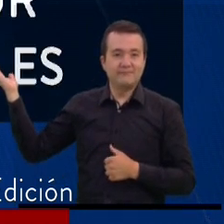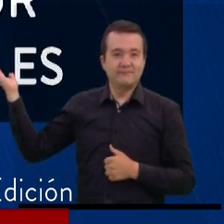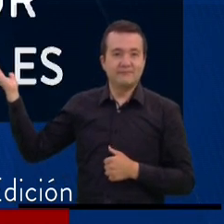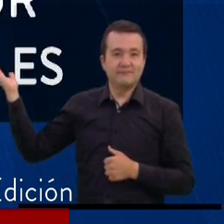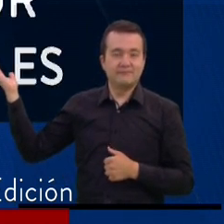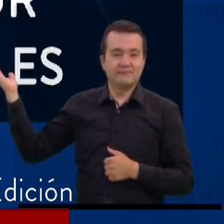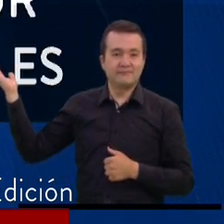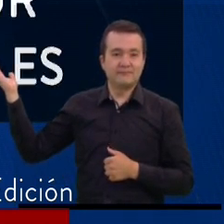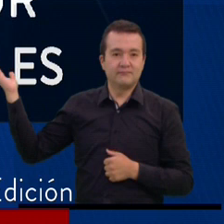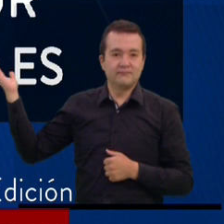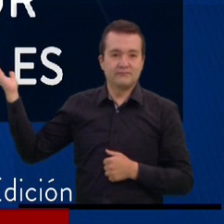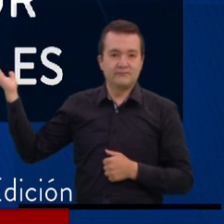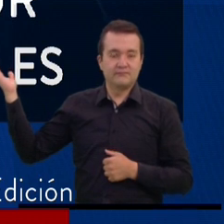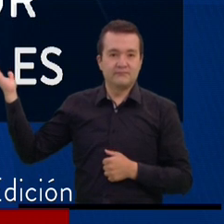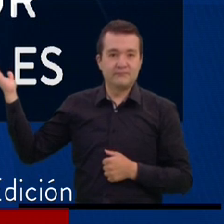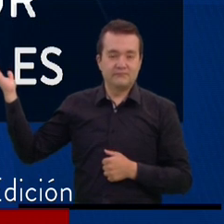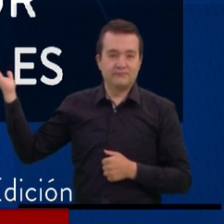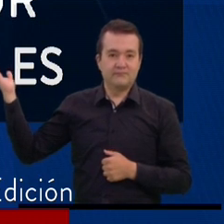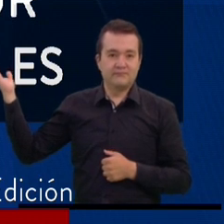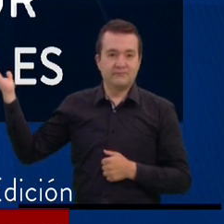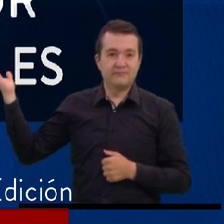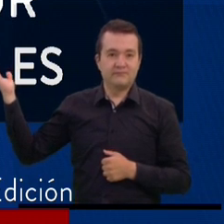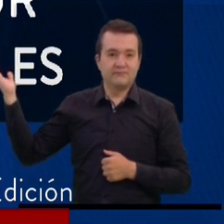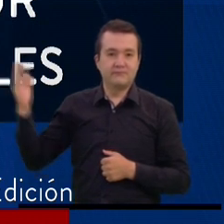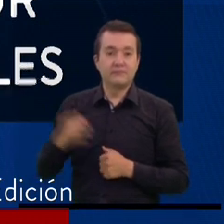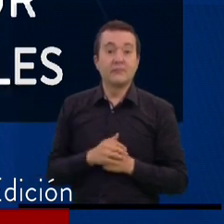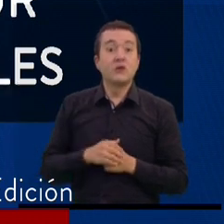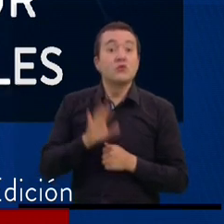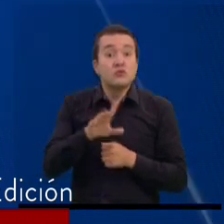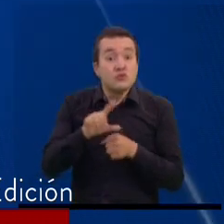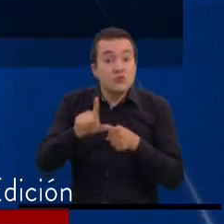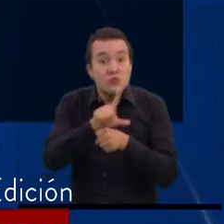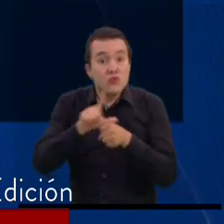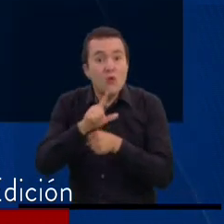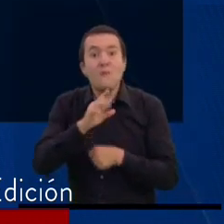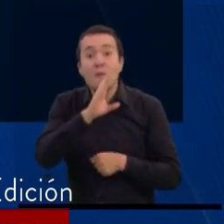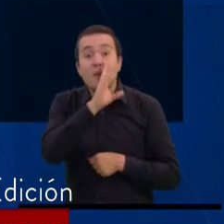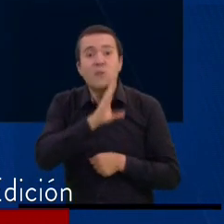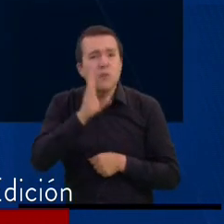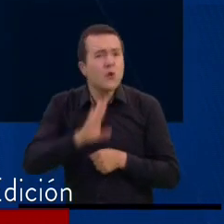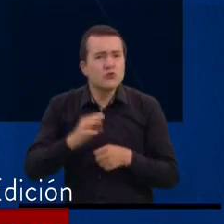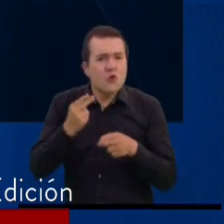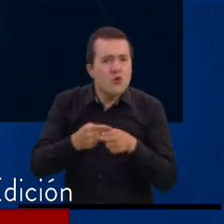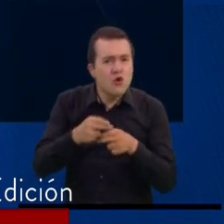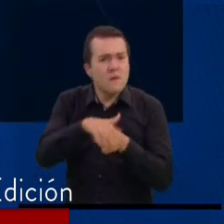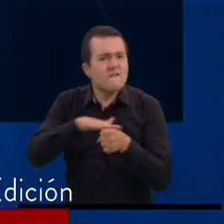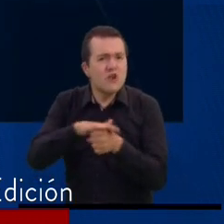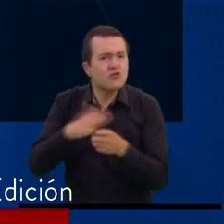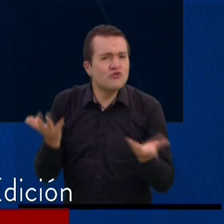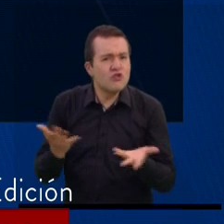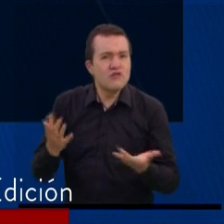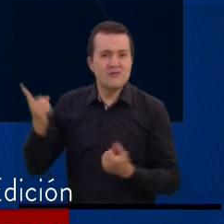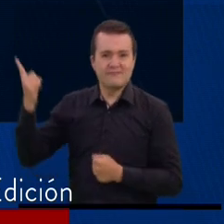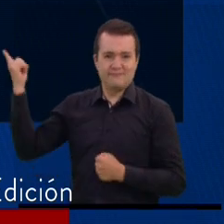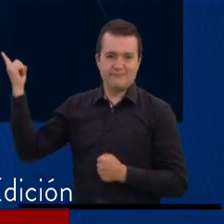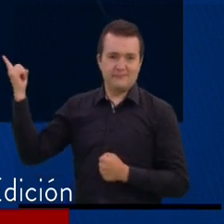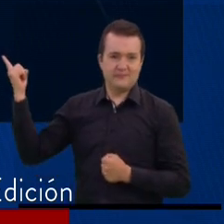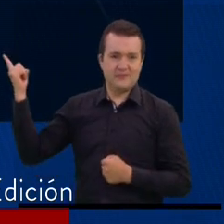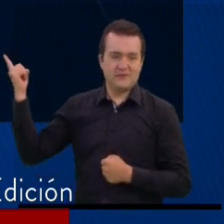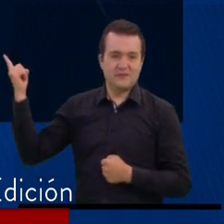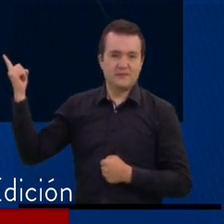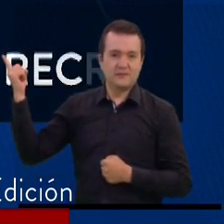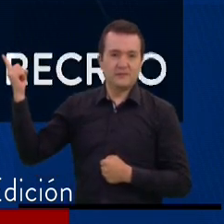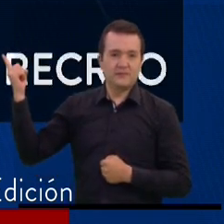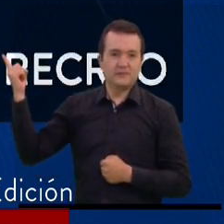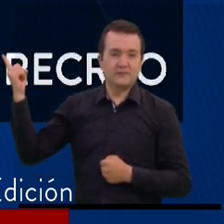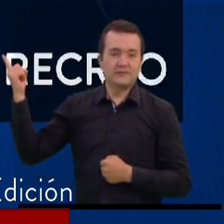Murillo Toro, Quiroga Central, Quiroga Sur y Barrio Inglés. Localidad de Bosa, Sector de Bosa Occidental, Barrio San Antonio, La Independencia,